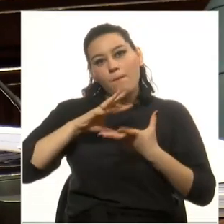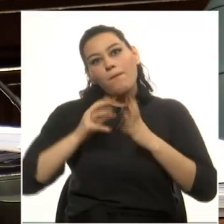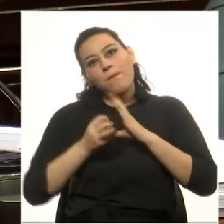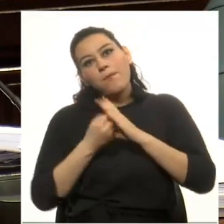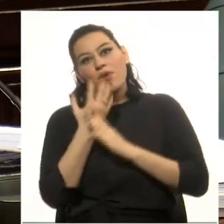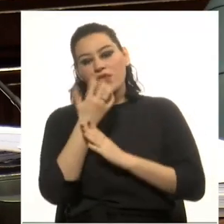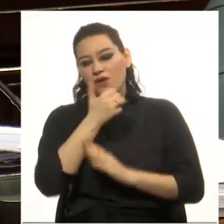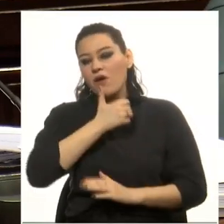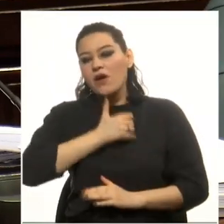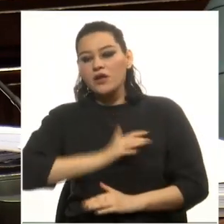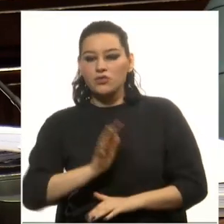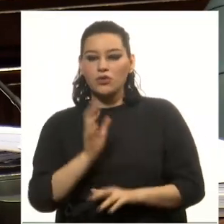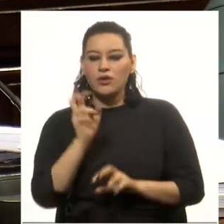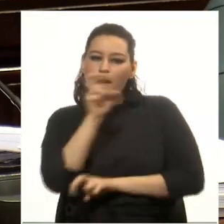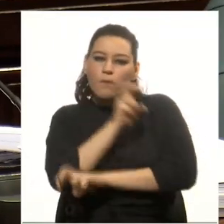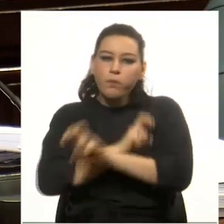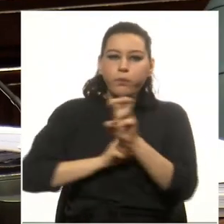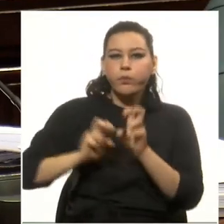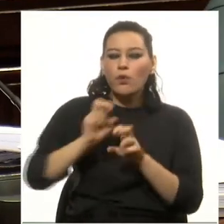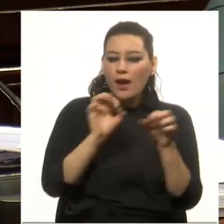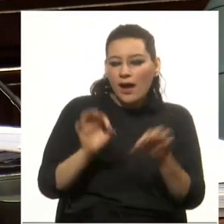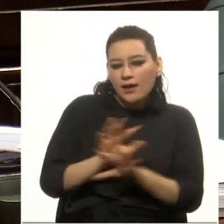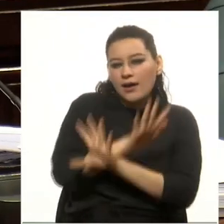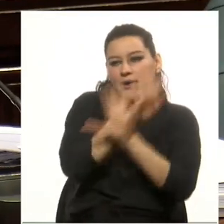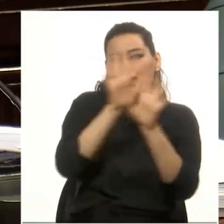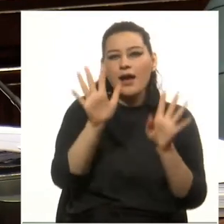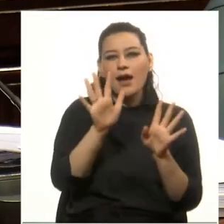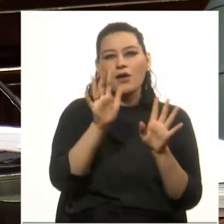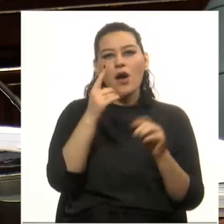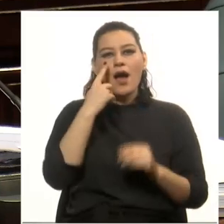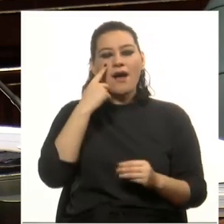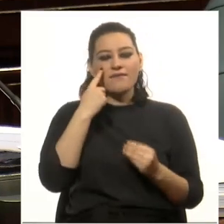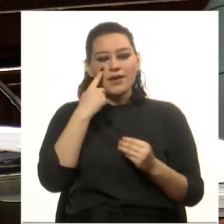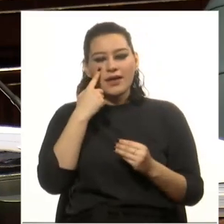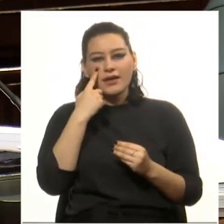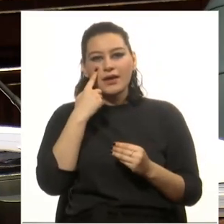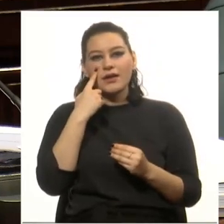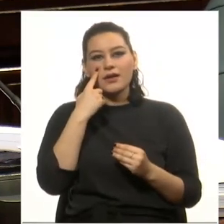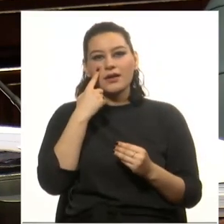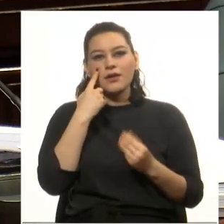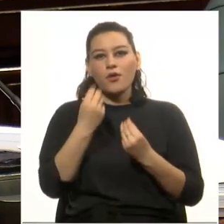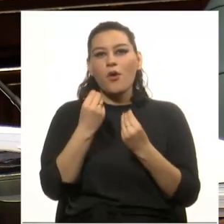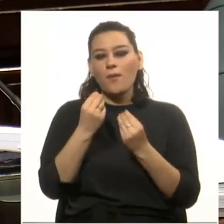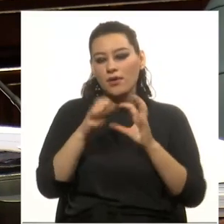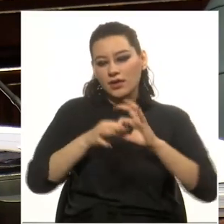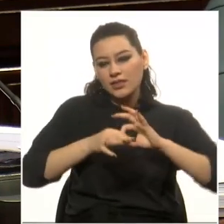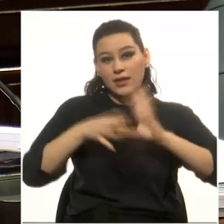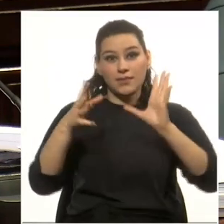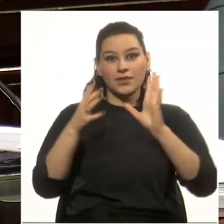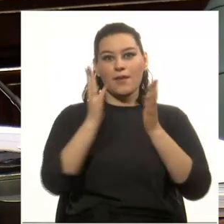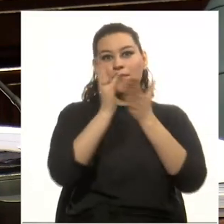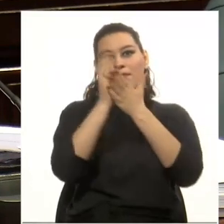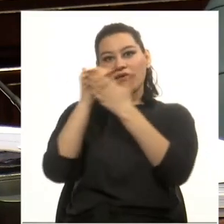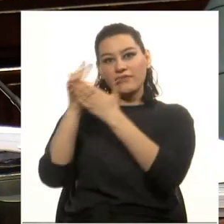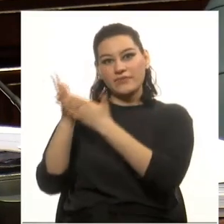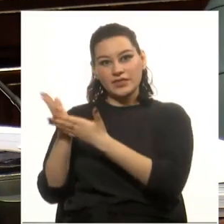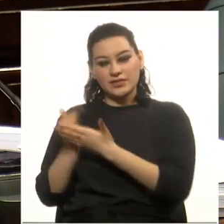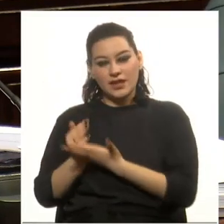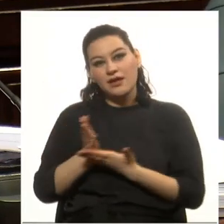trata de desentrañar y de poner en él relieve la independencia de estas provincias